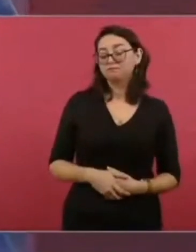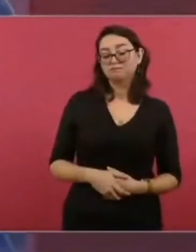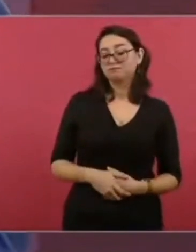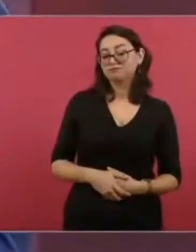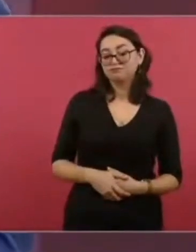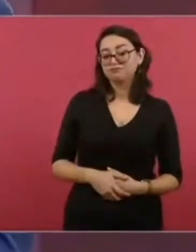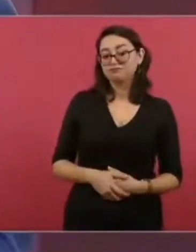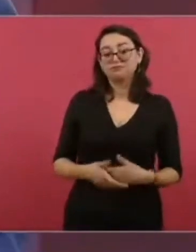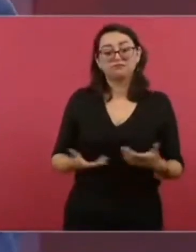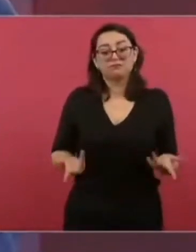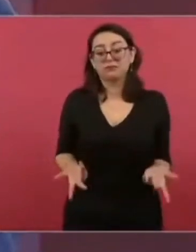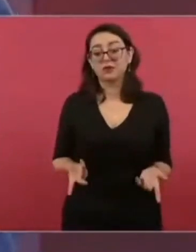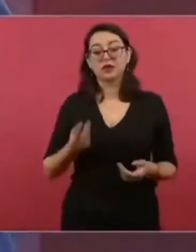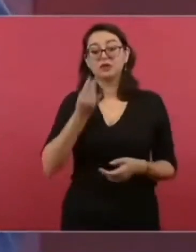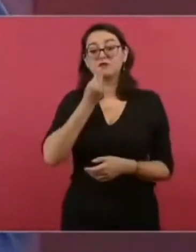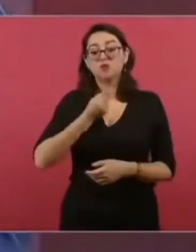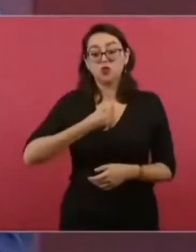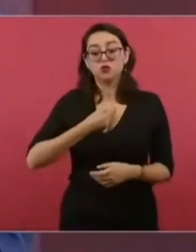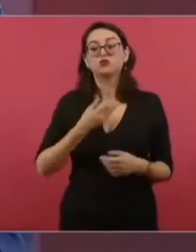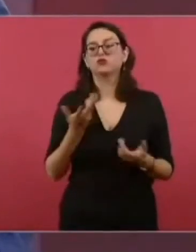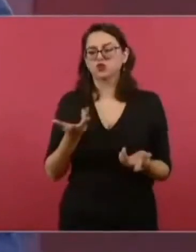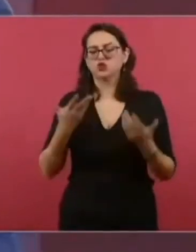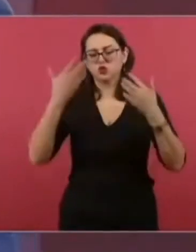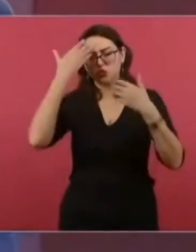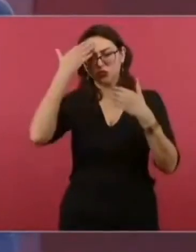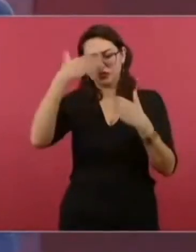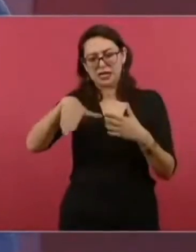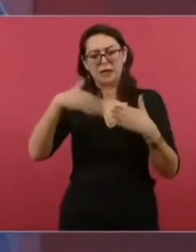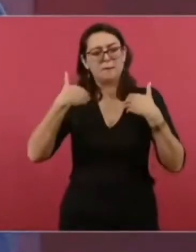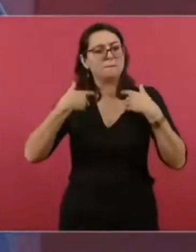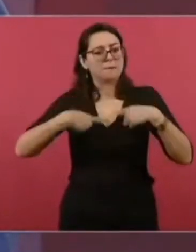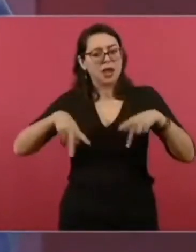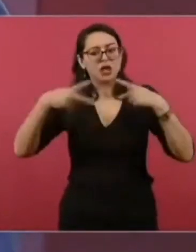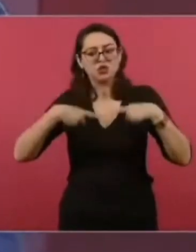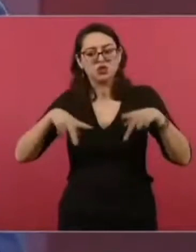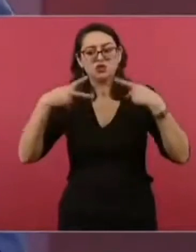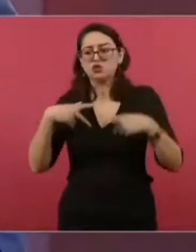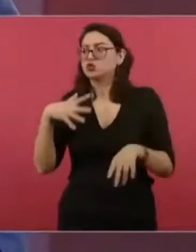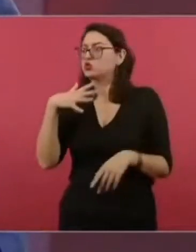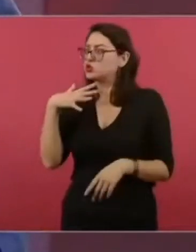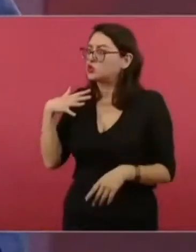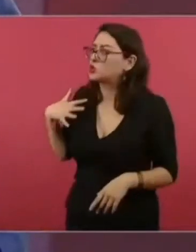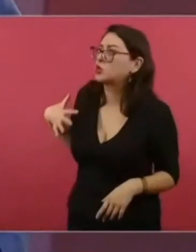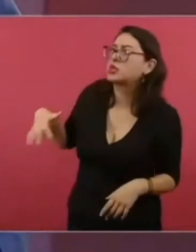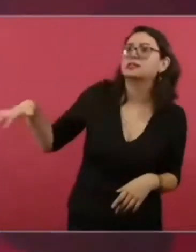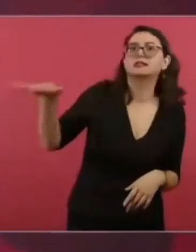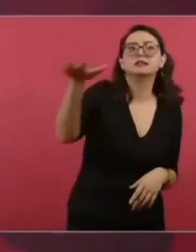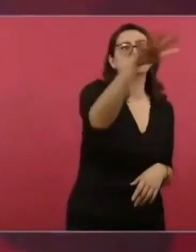para rodear donde esté el bloqueo, pero no ceder.